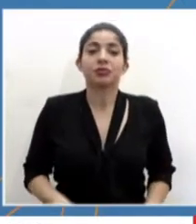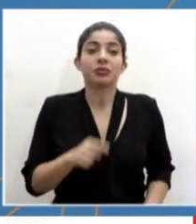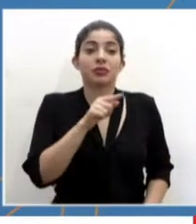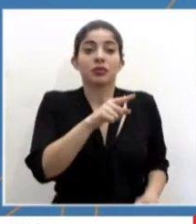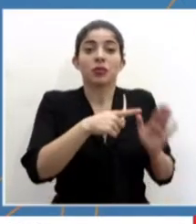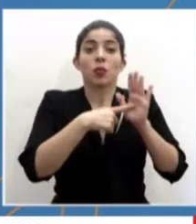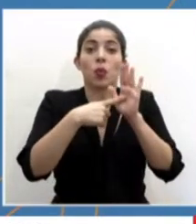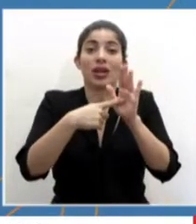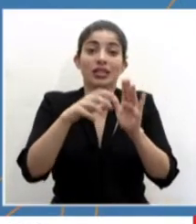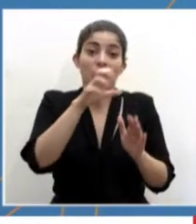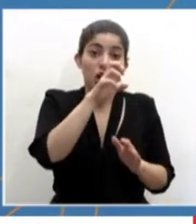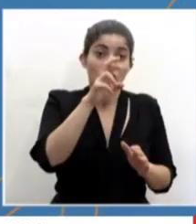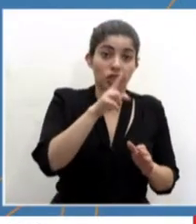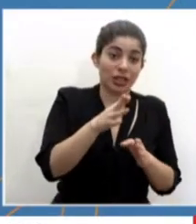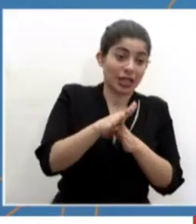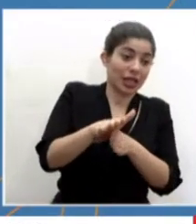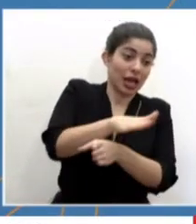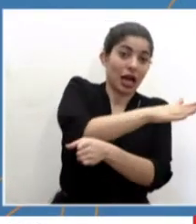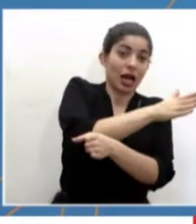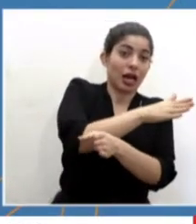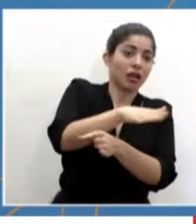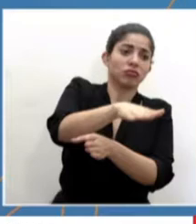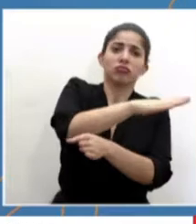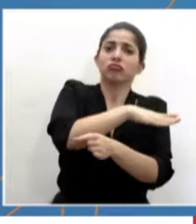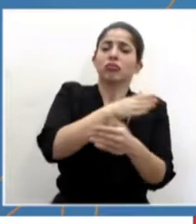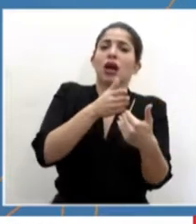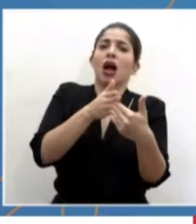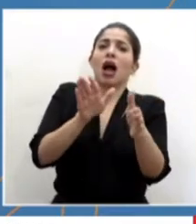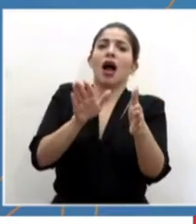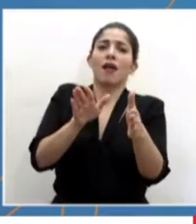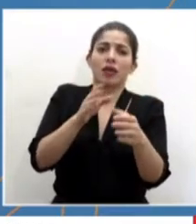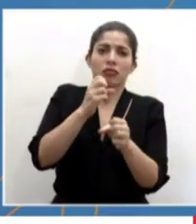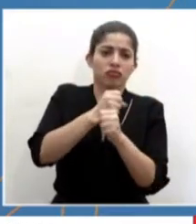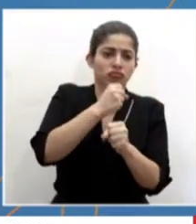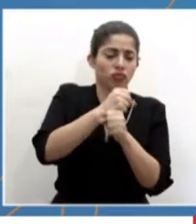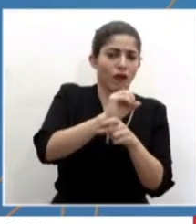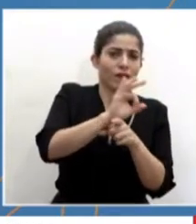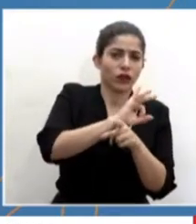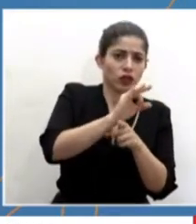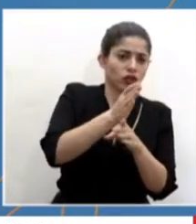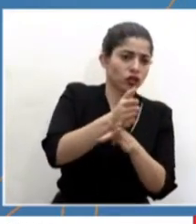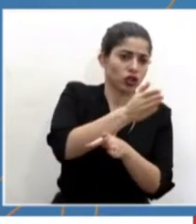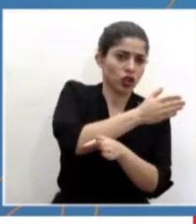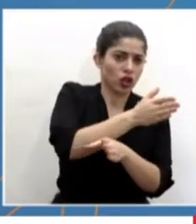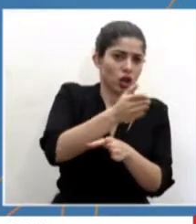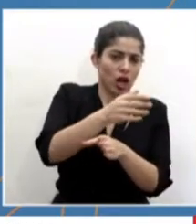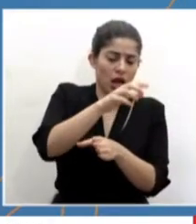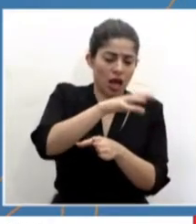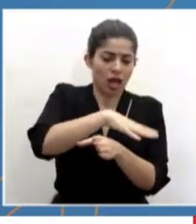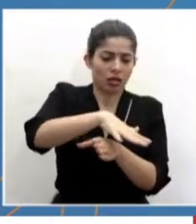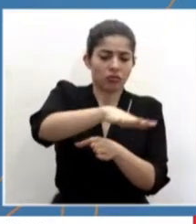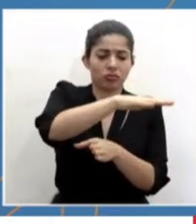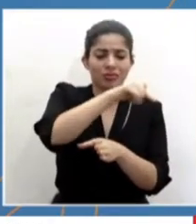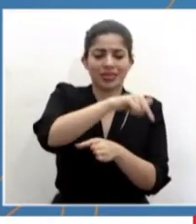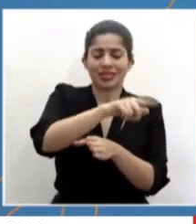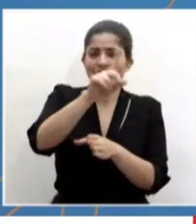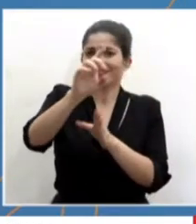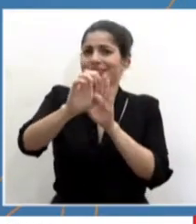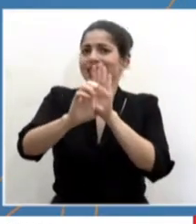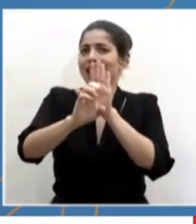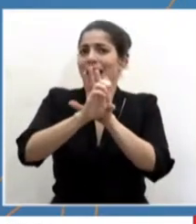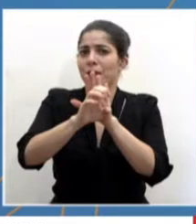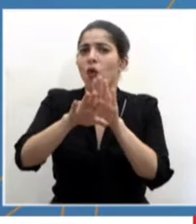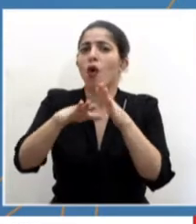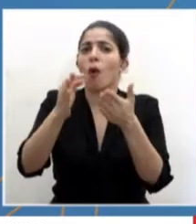se muestra del lado costarricense la apertura de las funciones en ese puesto. Es un ejemplo de un